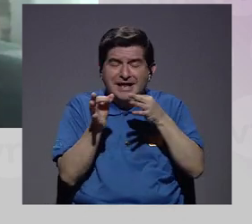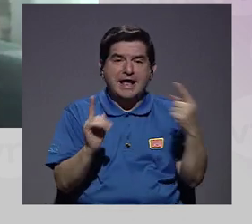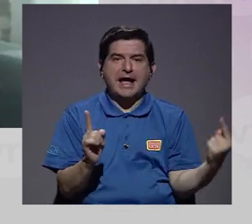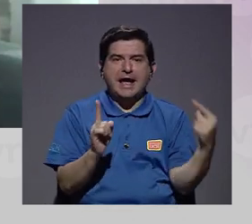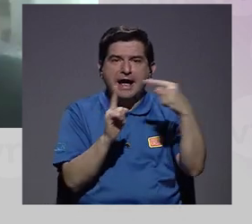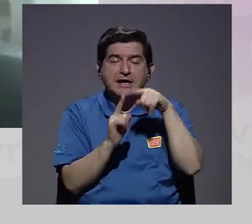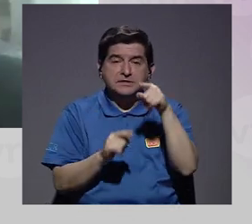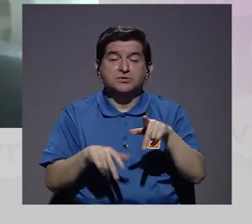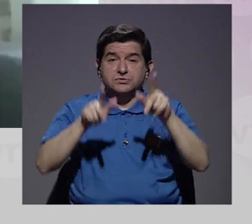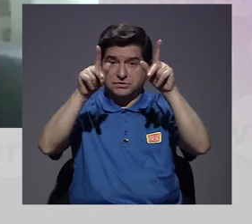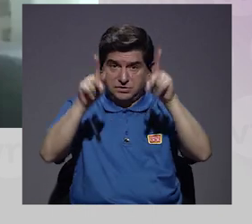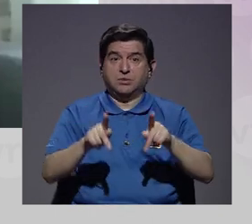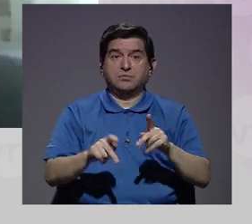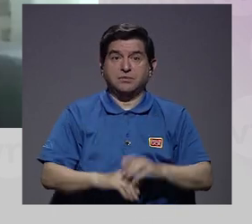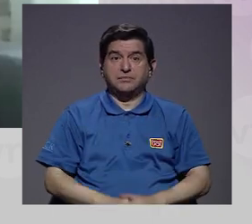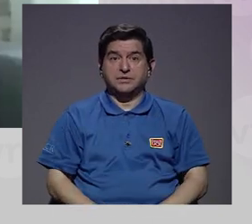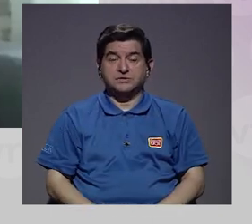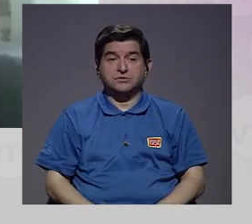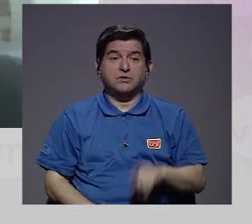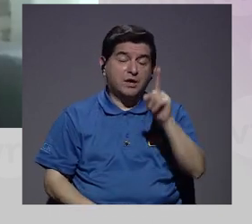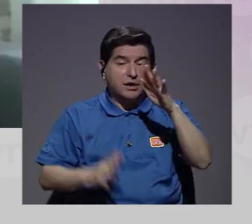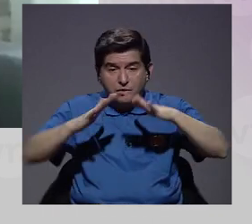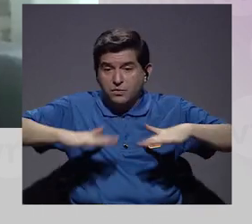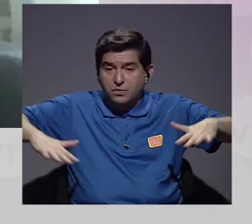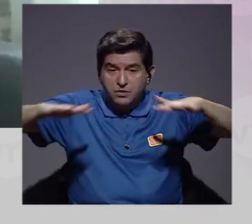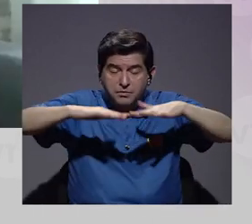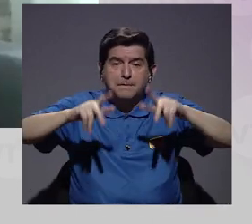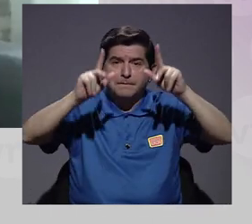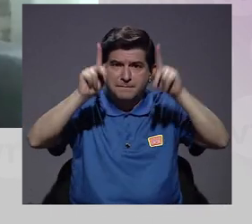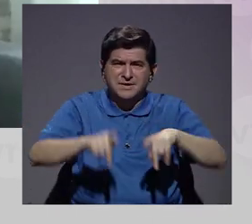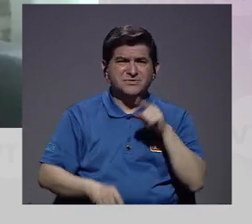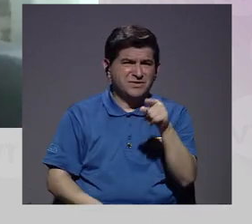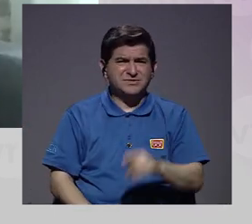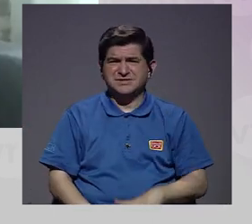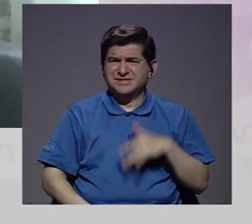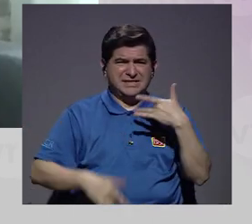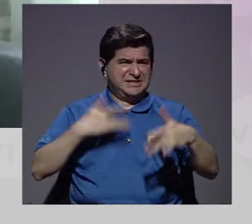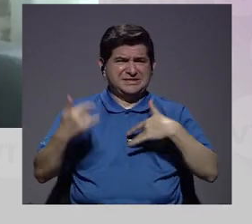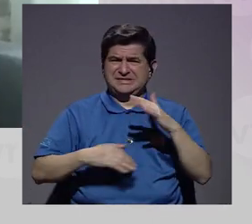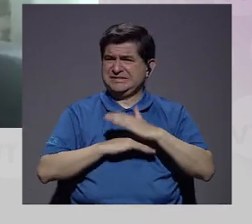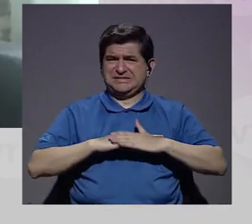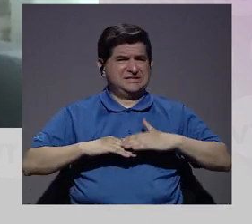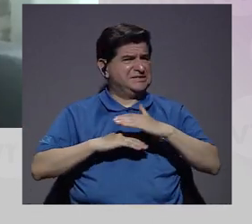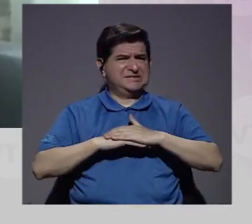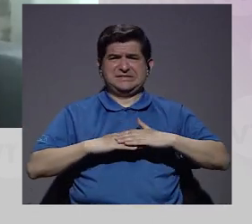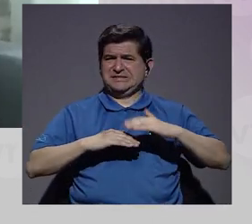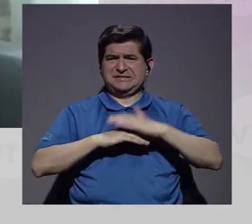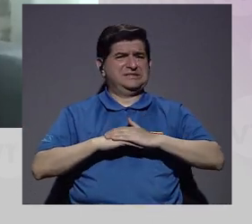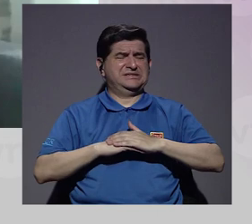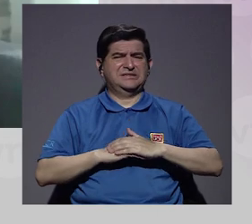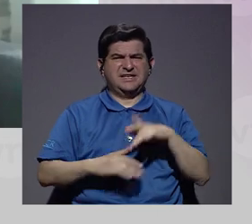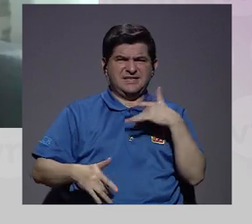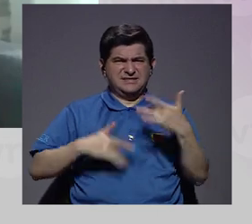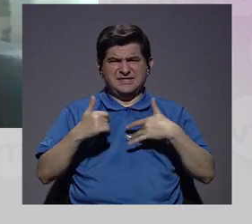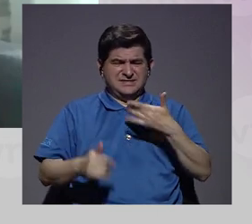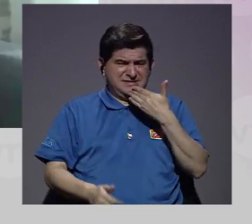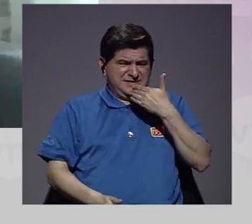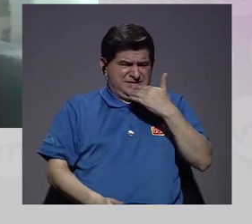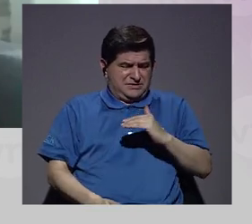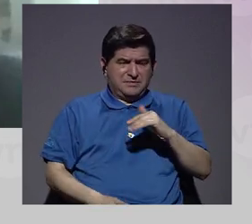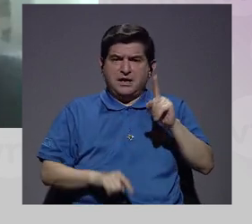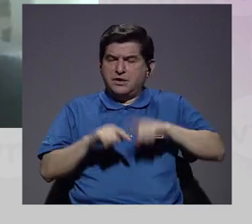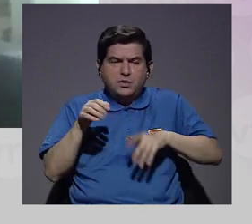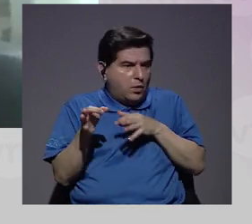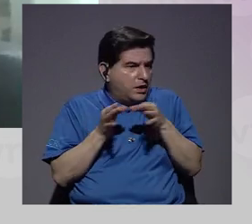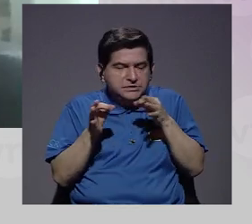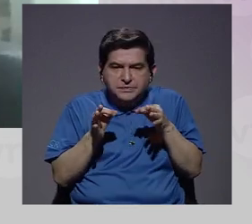hasta cuando estás con una persona o en una escena con gente con la que no te sentís cómoda. Y hay una sensación de